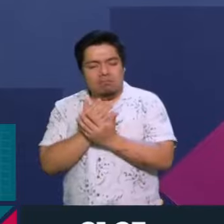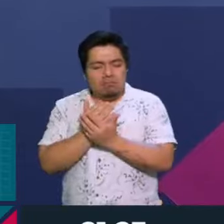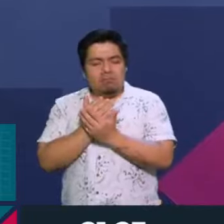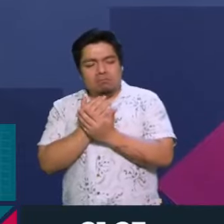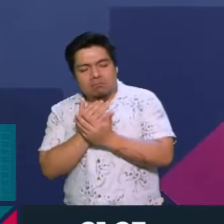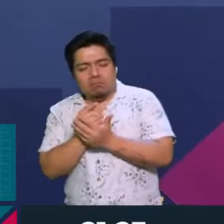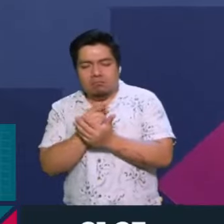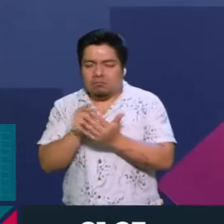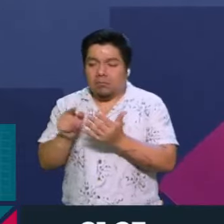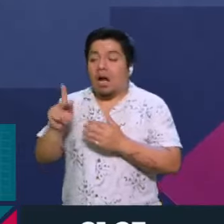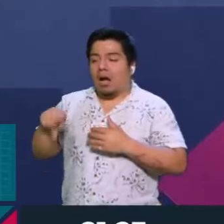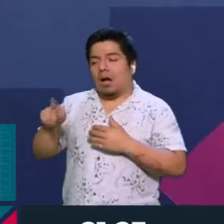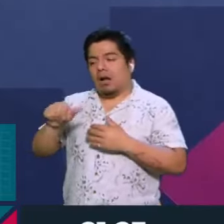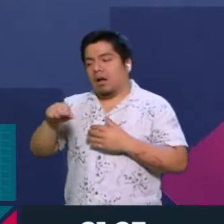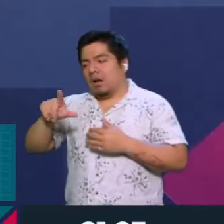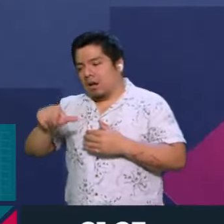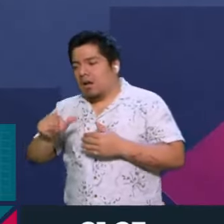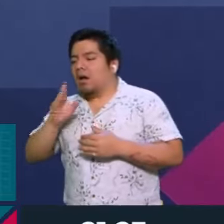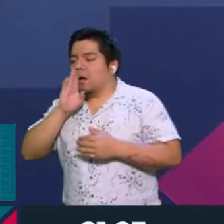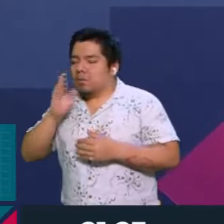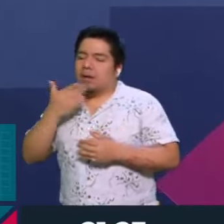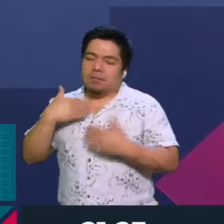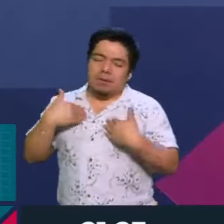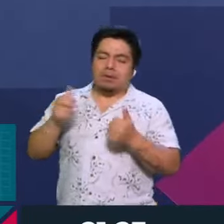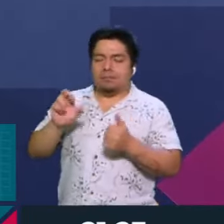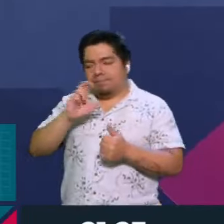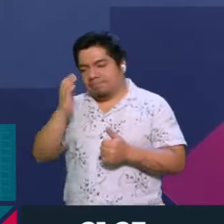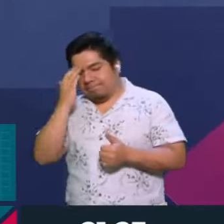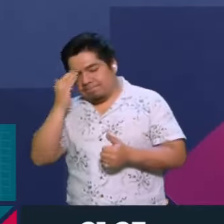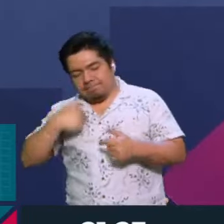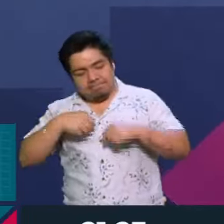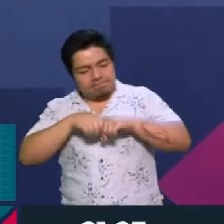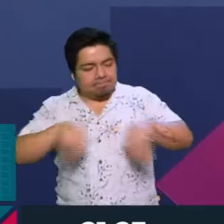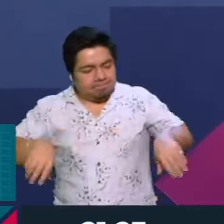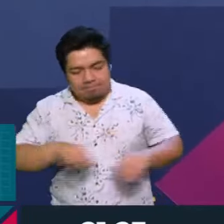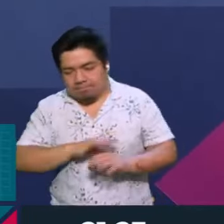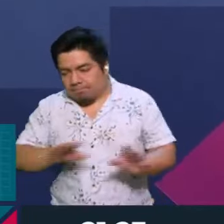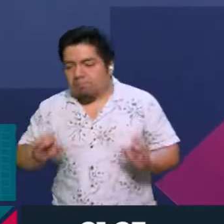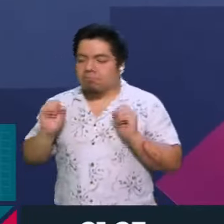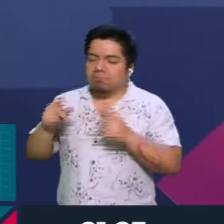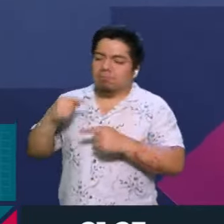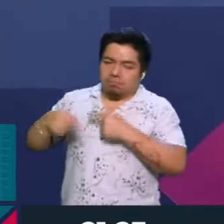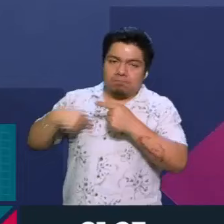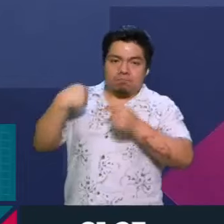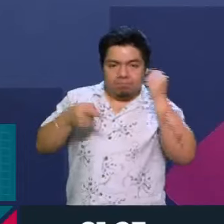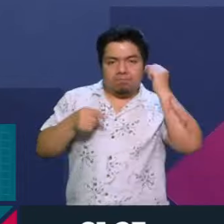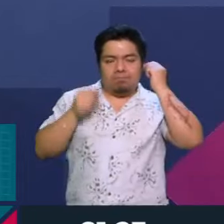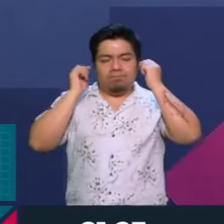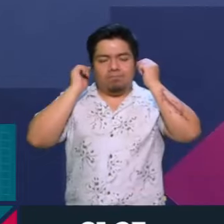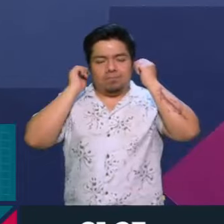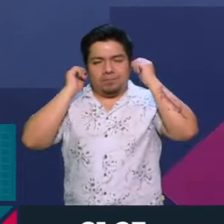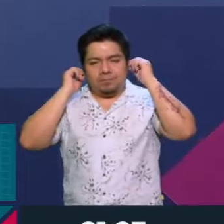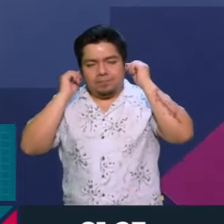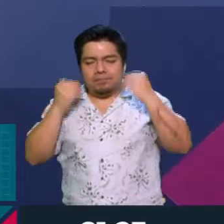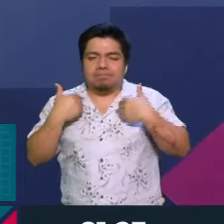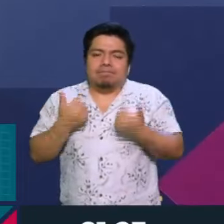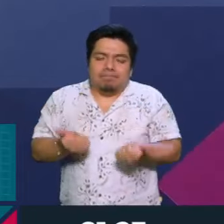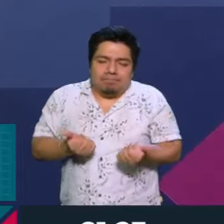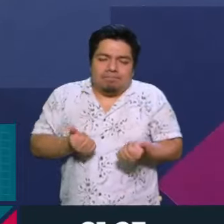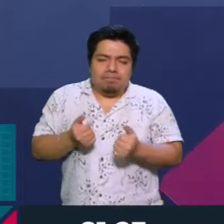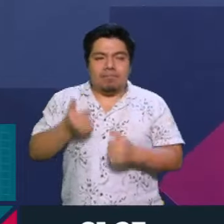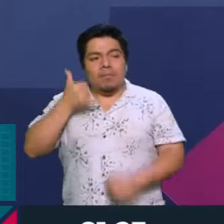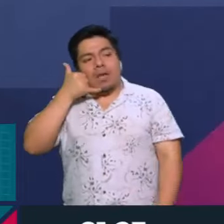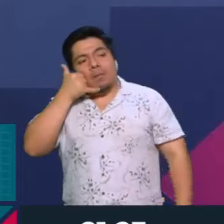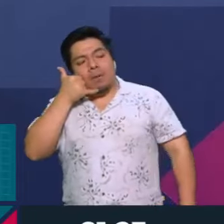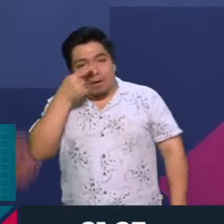ya había, incluso que sale la candidata demócrata a reconocer y a decir, bueno, ya, ya aceptemos y empecemos de nuevo, qué bueno que se dio esta